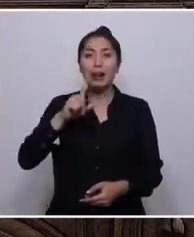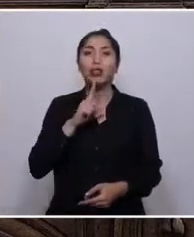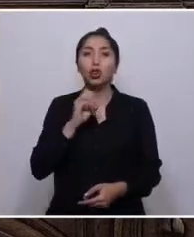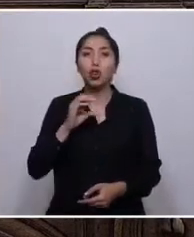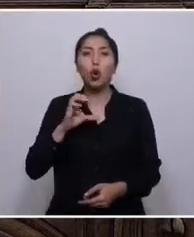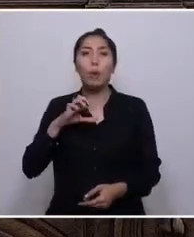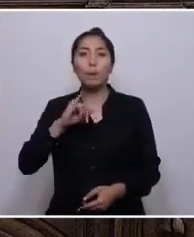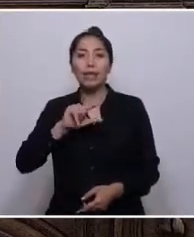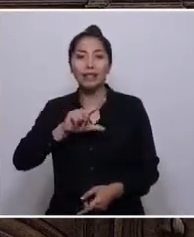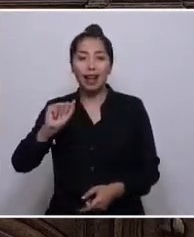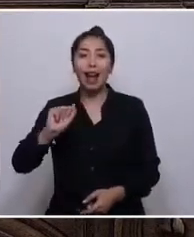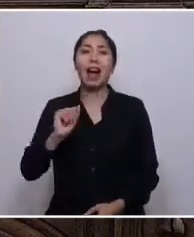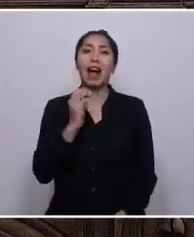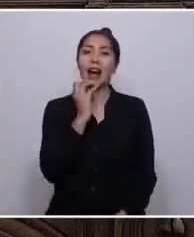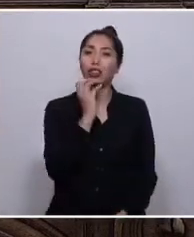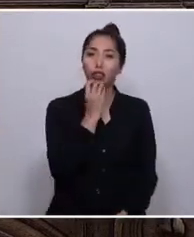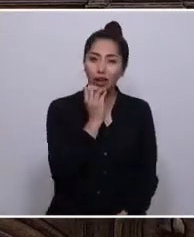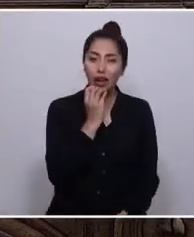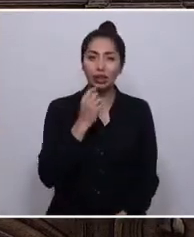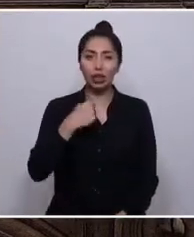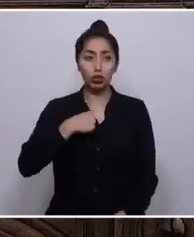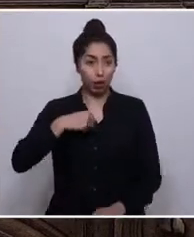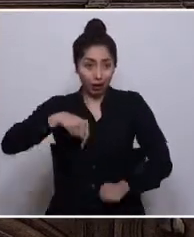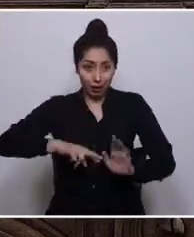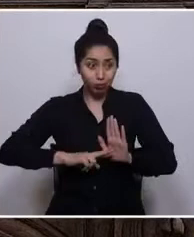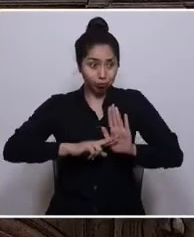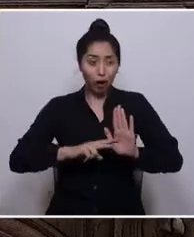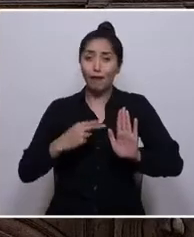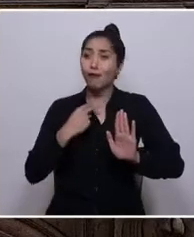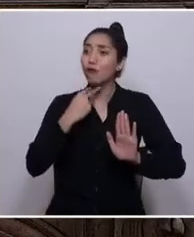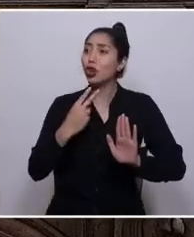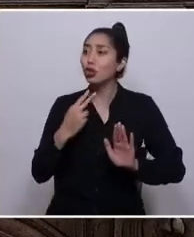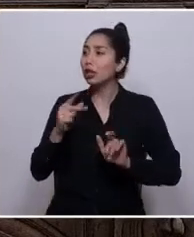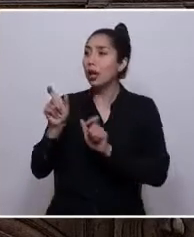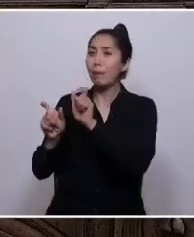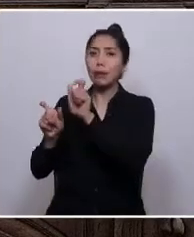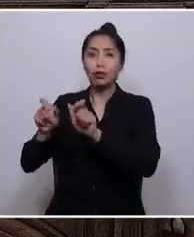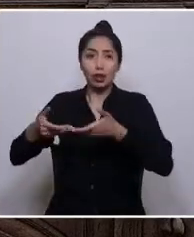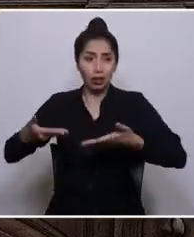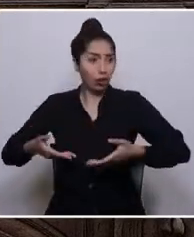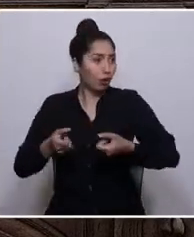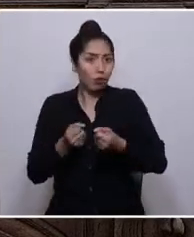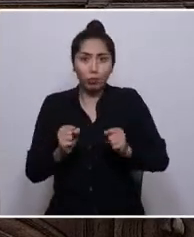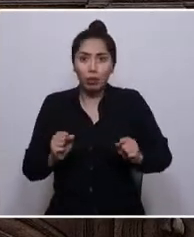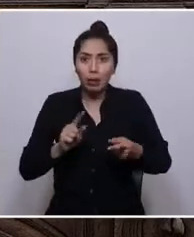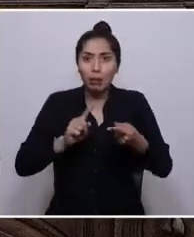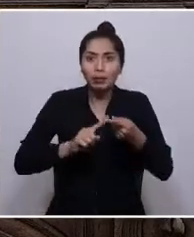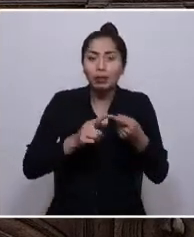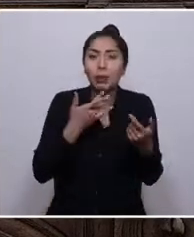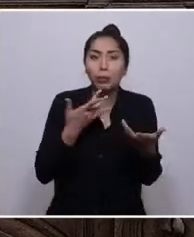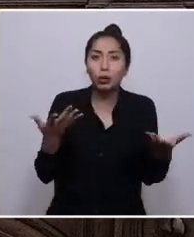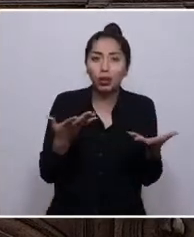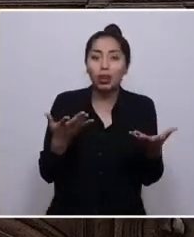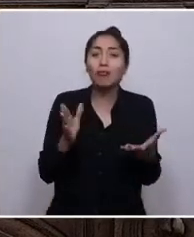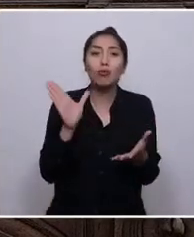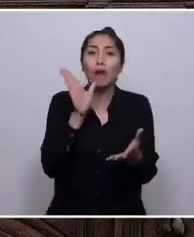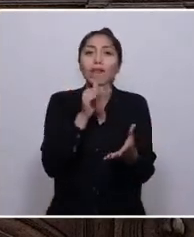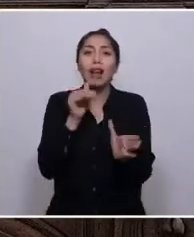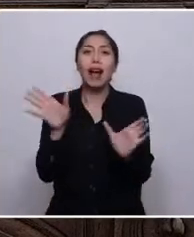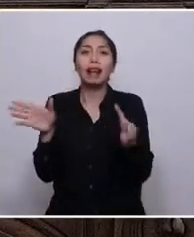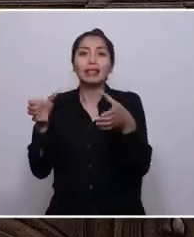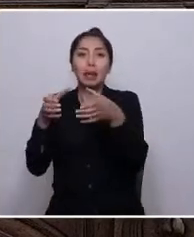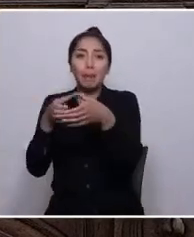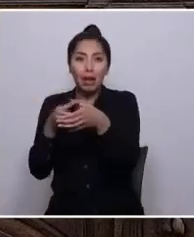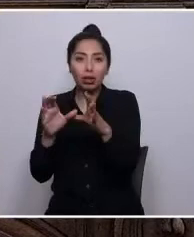voz de quienes hoy no pueden estar deliberando libremente porque no se dio paso a la Asamblea Constituyente